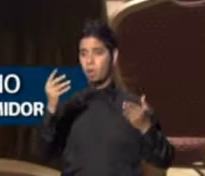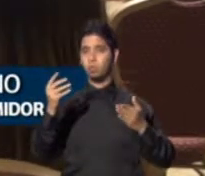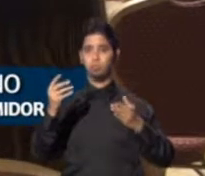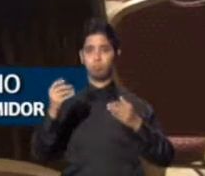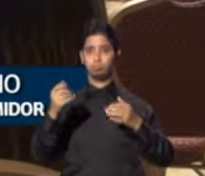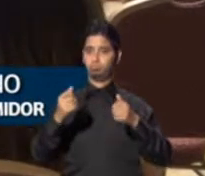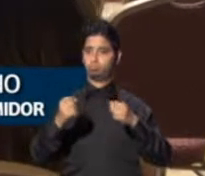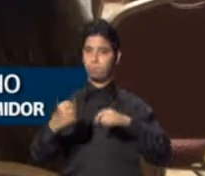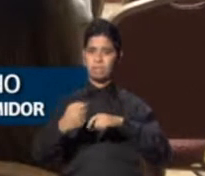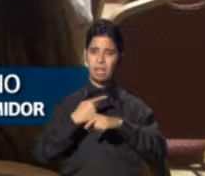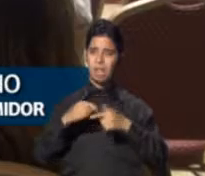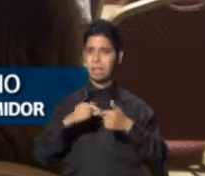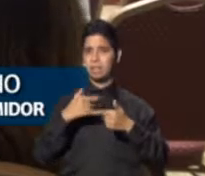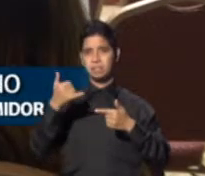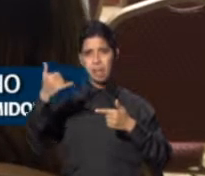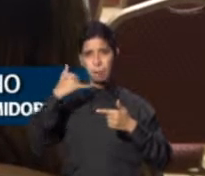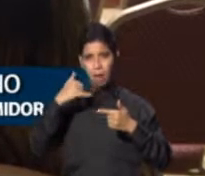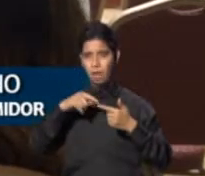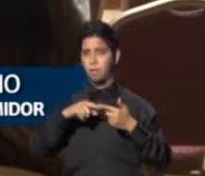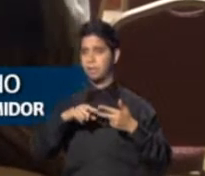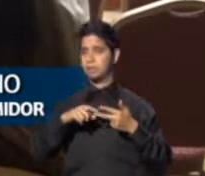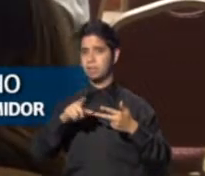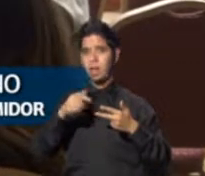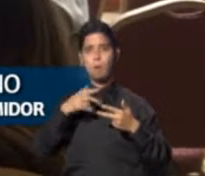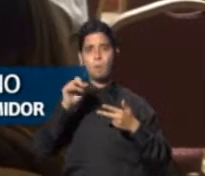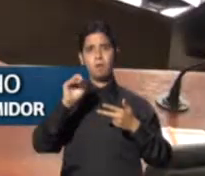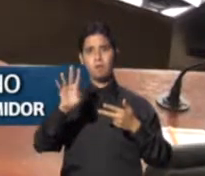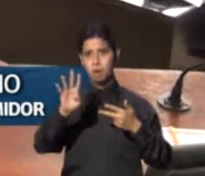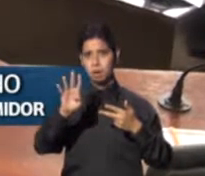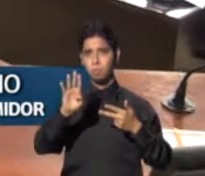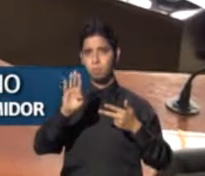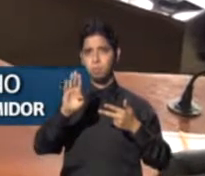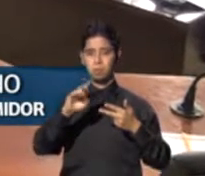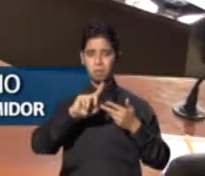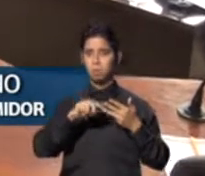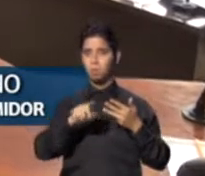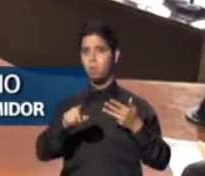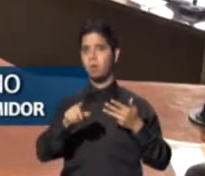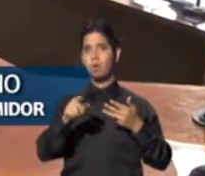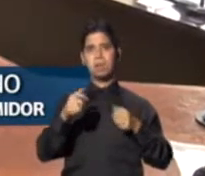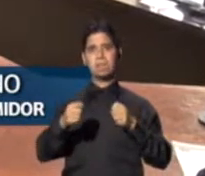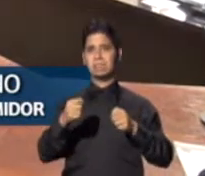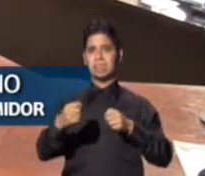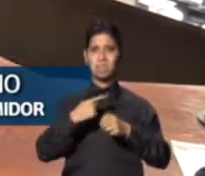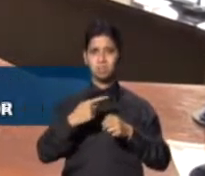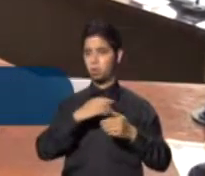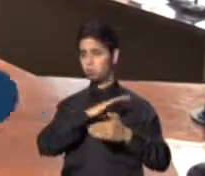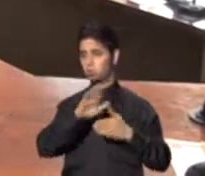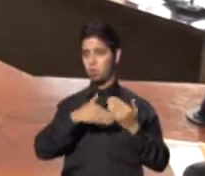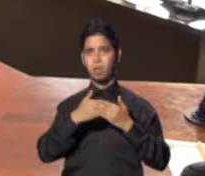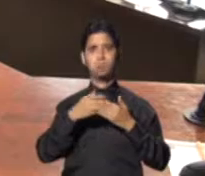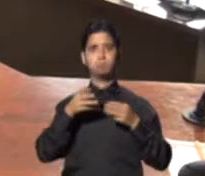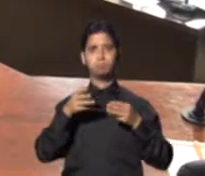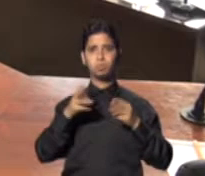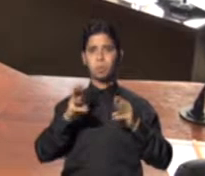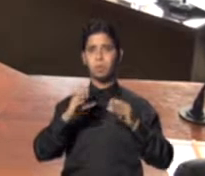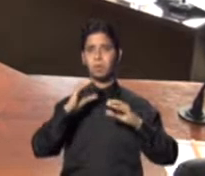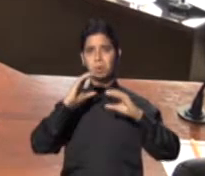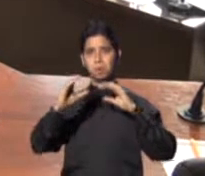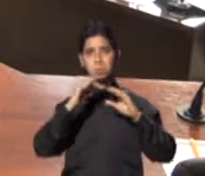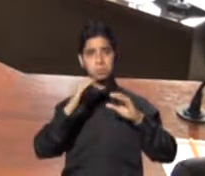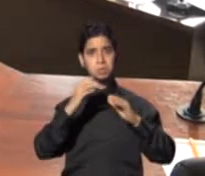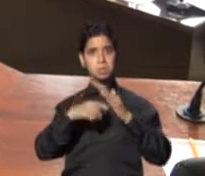que recibimos en la oficina, en la comisión, por Facebook, por texto, por todos los mecanismos, de que